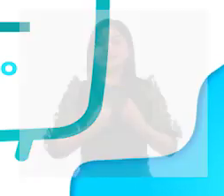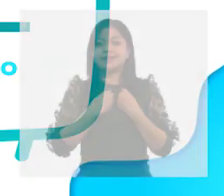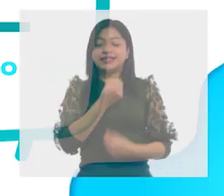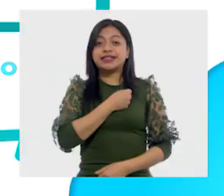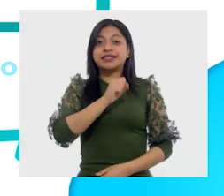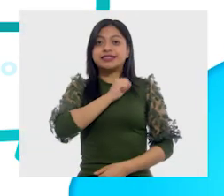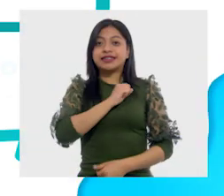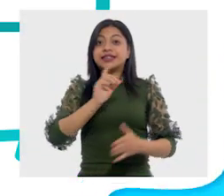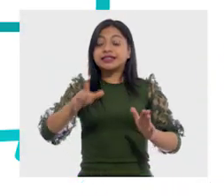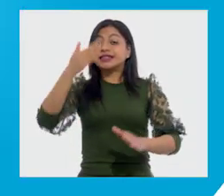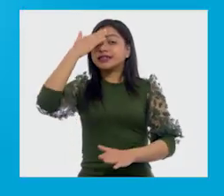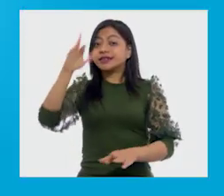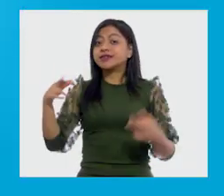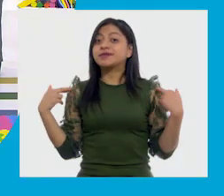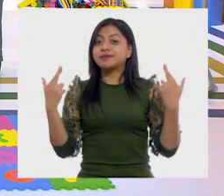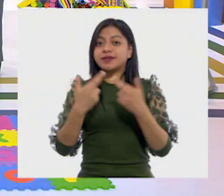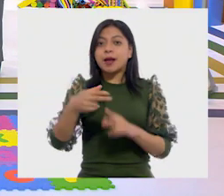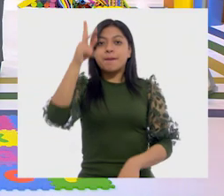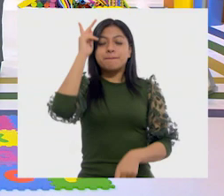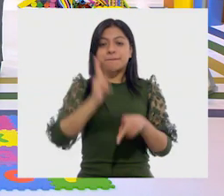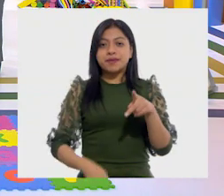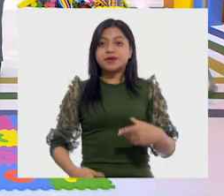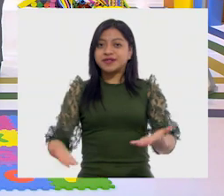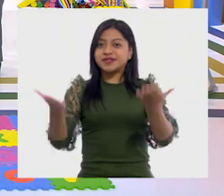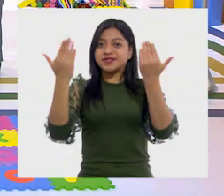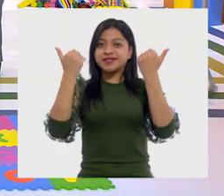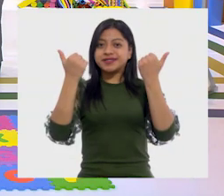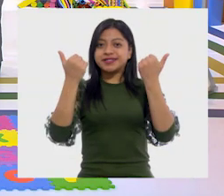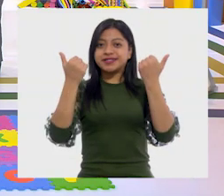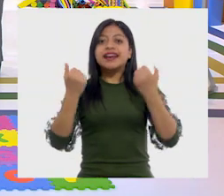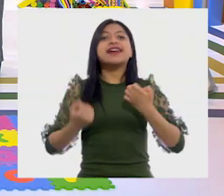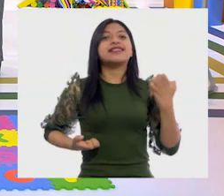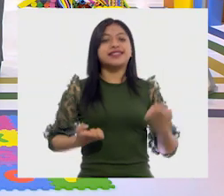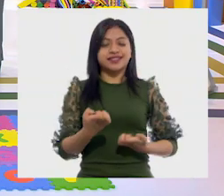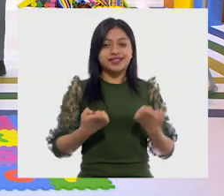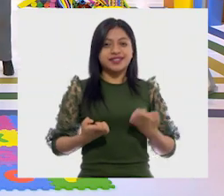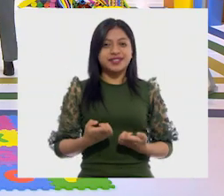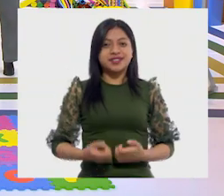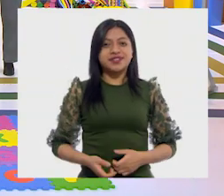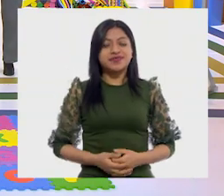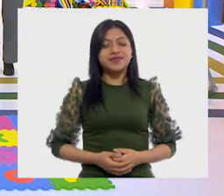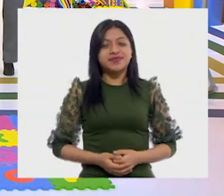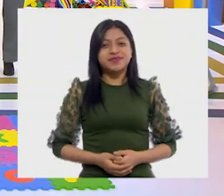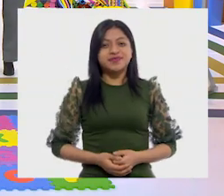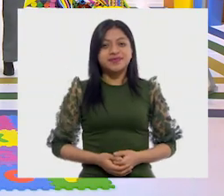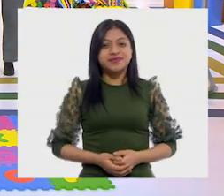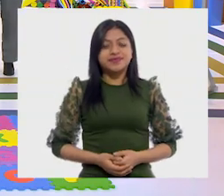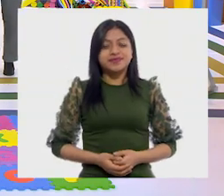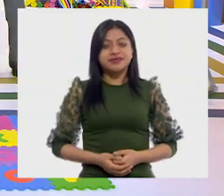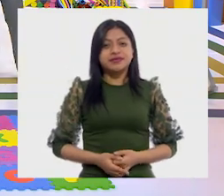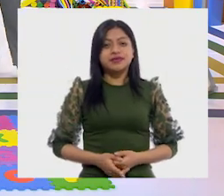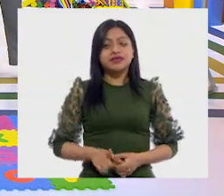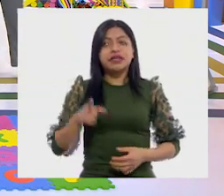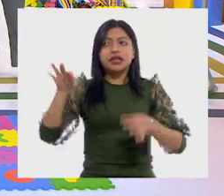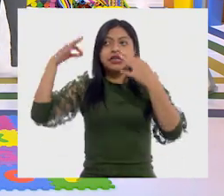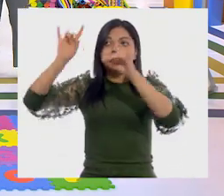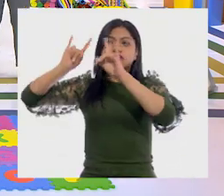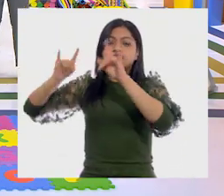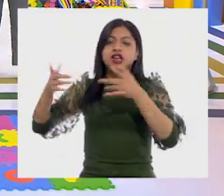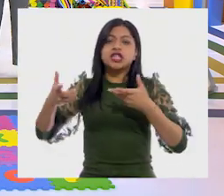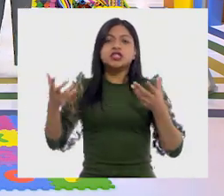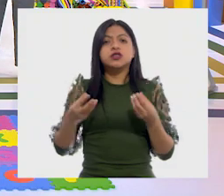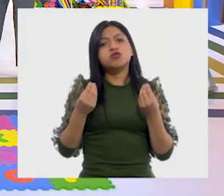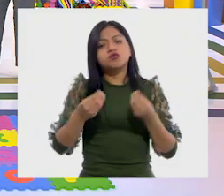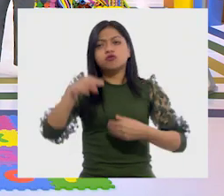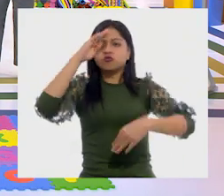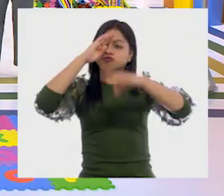¿Y sabe qué, maestra? Sí. Vamos a una pausa, pero activa. Me parece bien. Es que después de tantos carteles y de